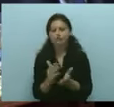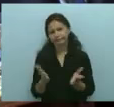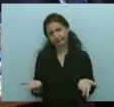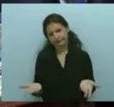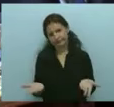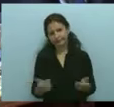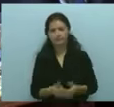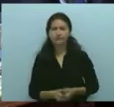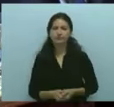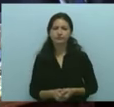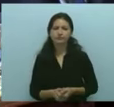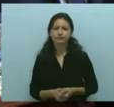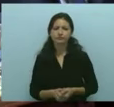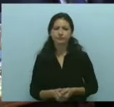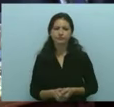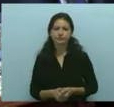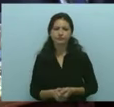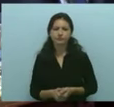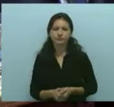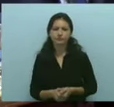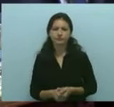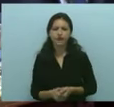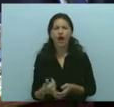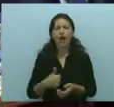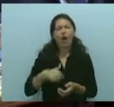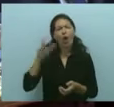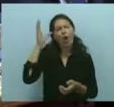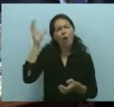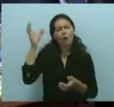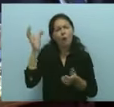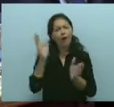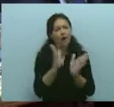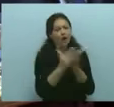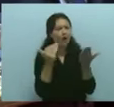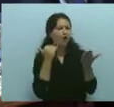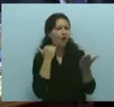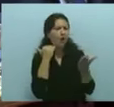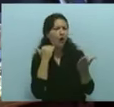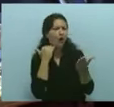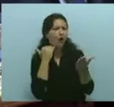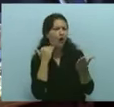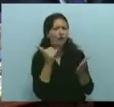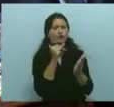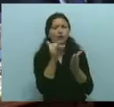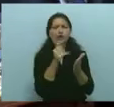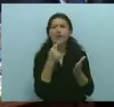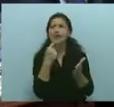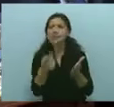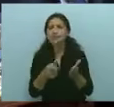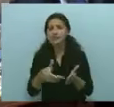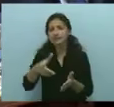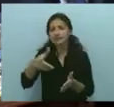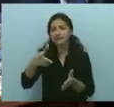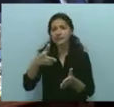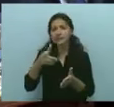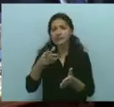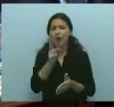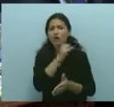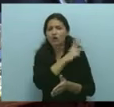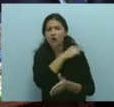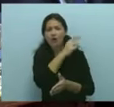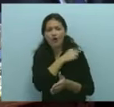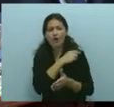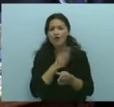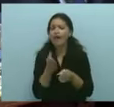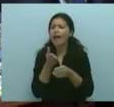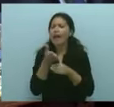García Márquez, El coronel no tiene quien le escriba, que el coronel todos los viernes iba a la oficina de correo a